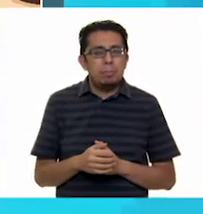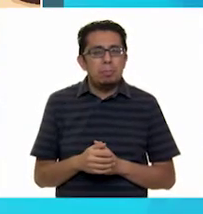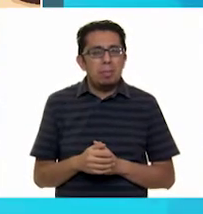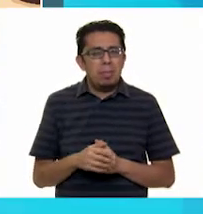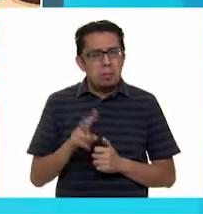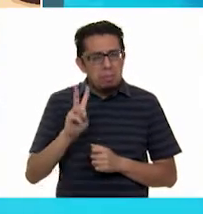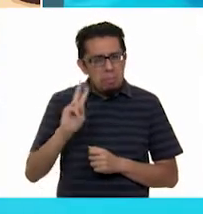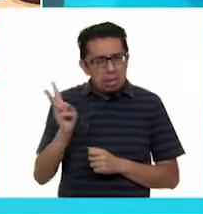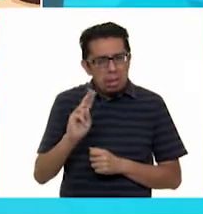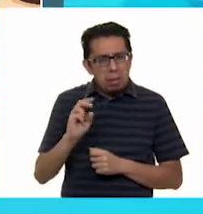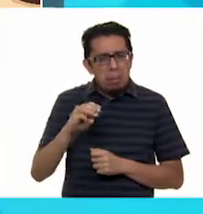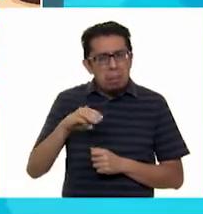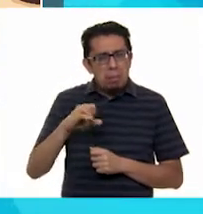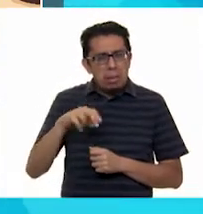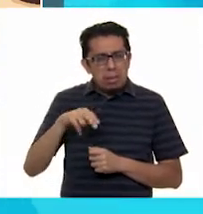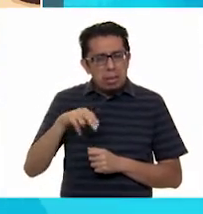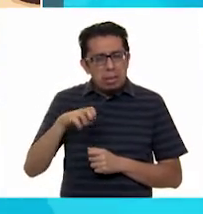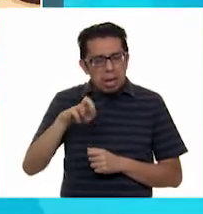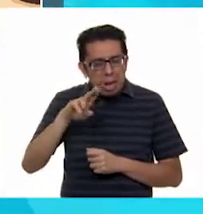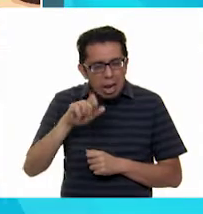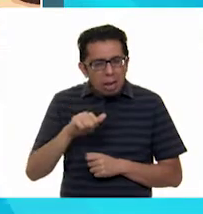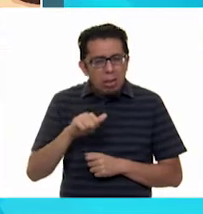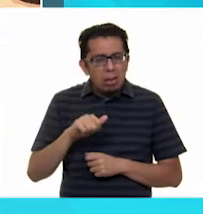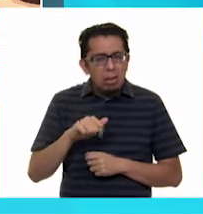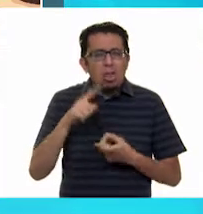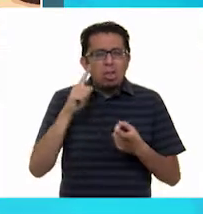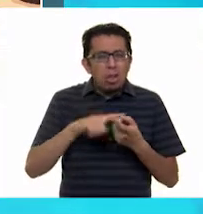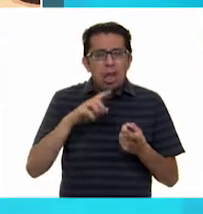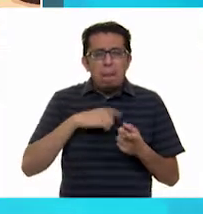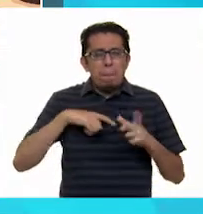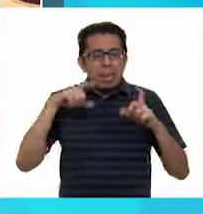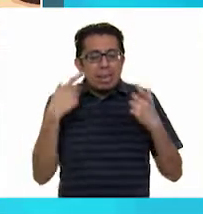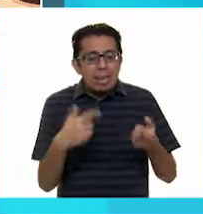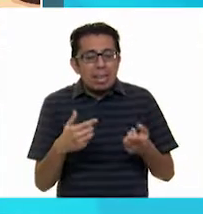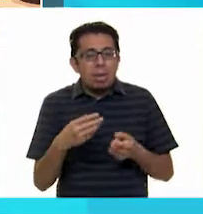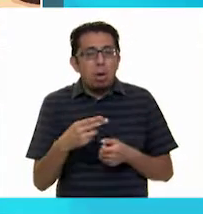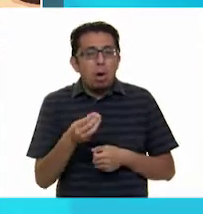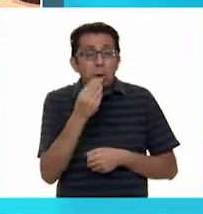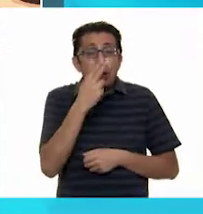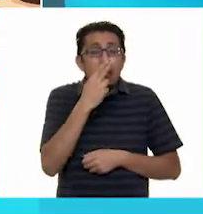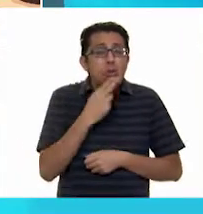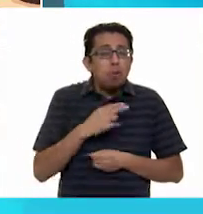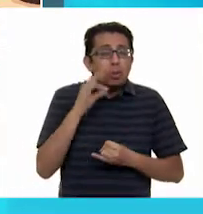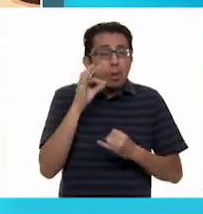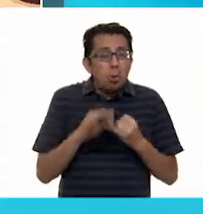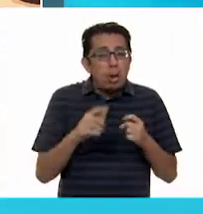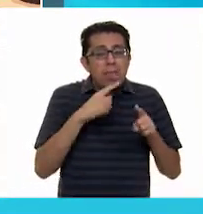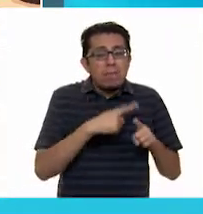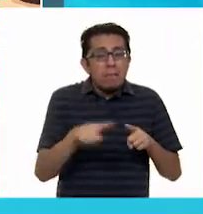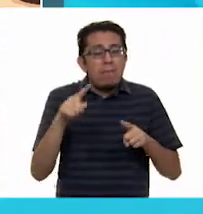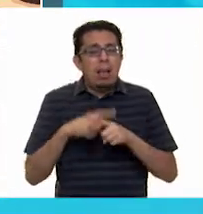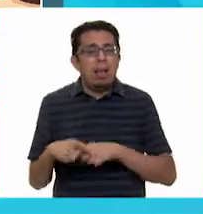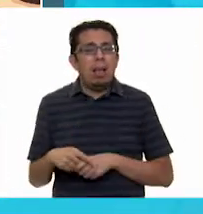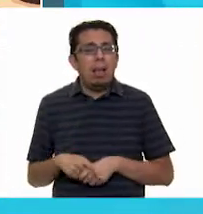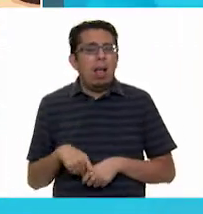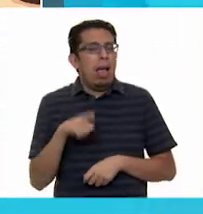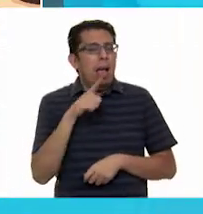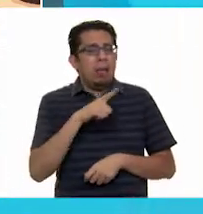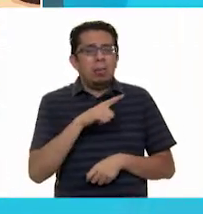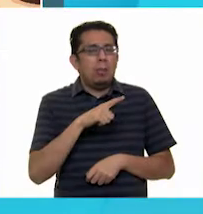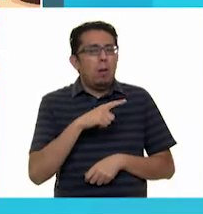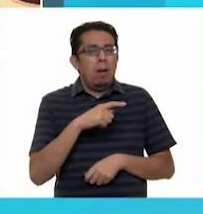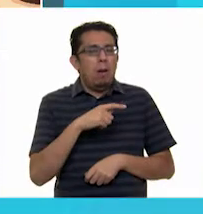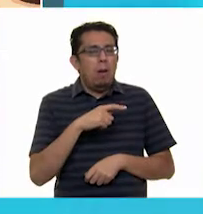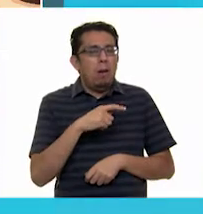¿Vitaminas, minerales, sanas? ¿Dónde están los pastelillos, los postres y las delicias preparadas? Veo que nunca has comido en